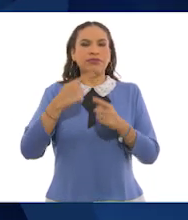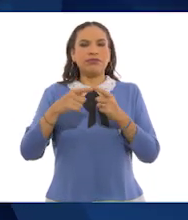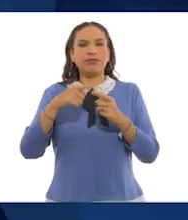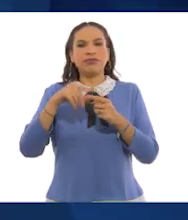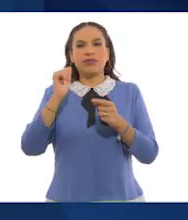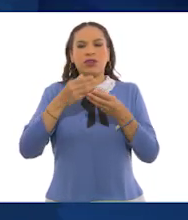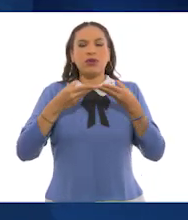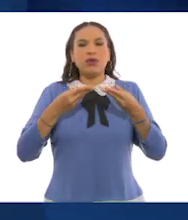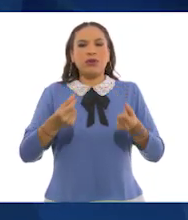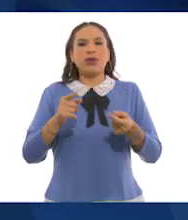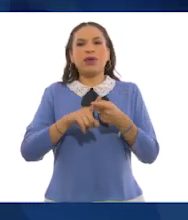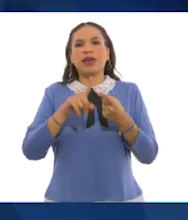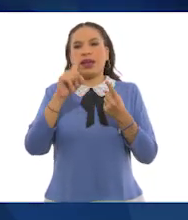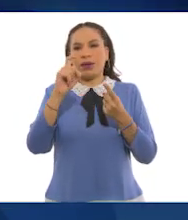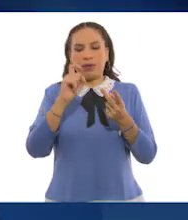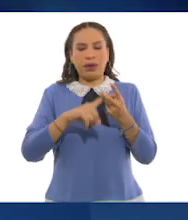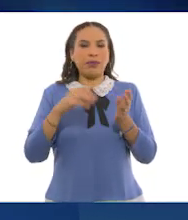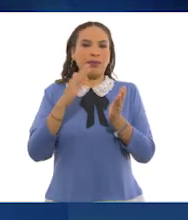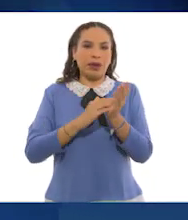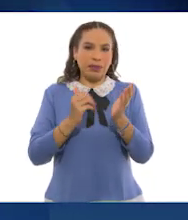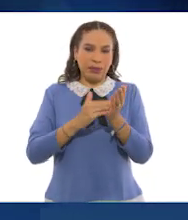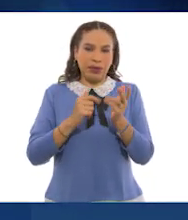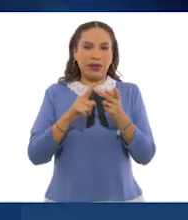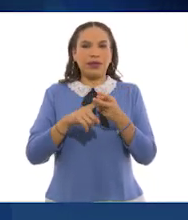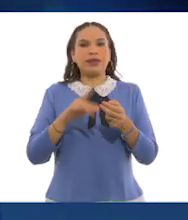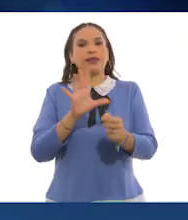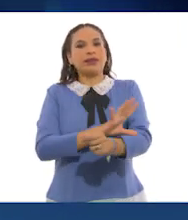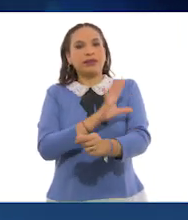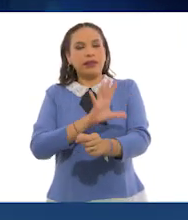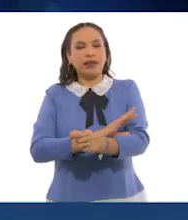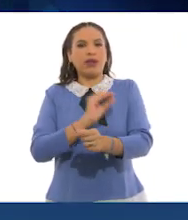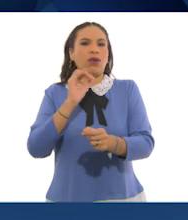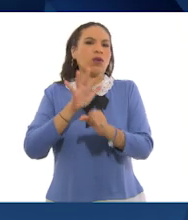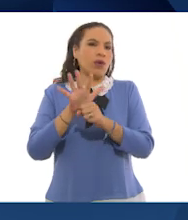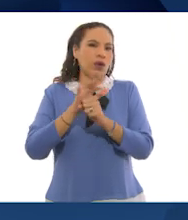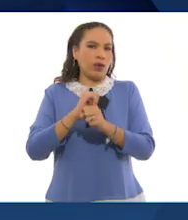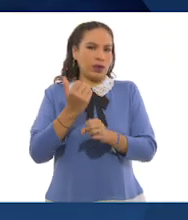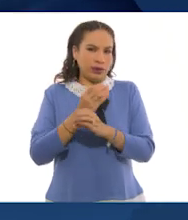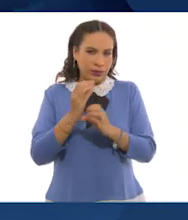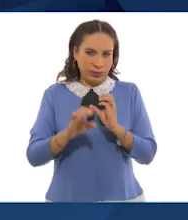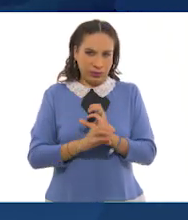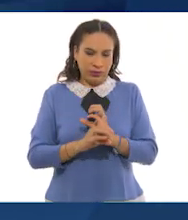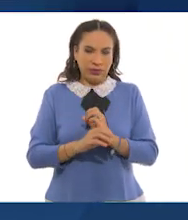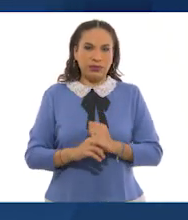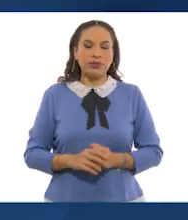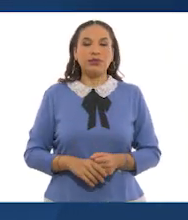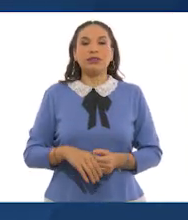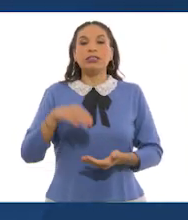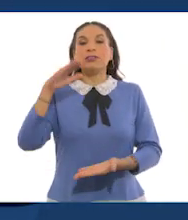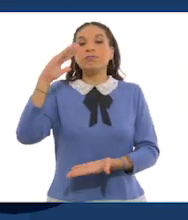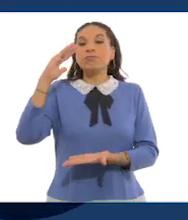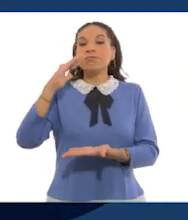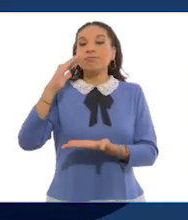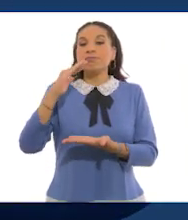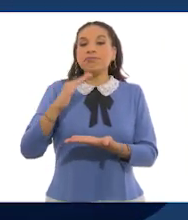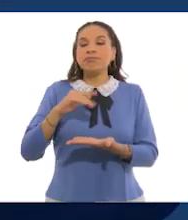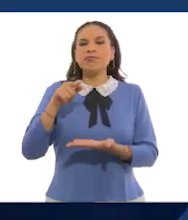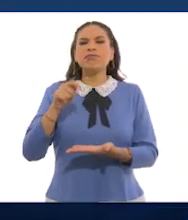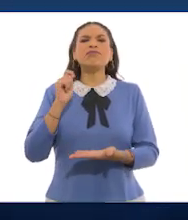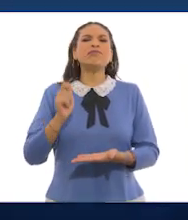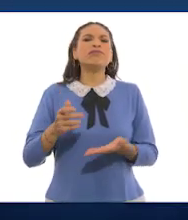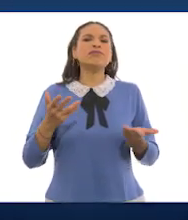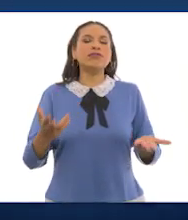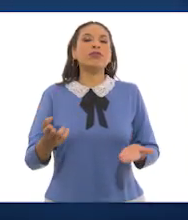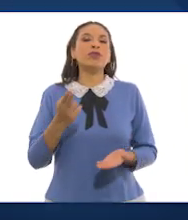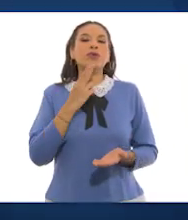de recursos como el agua, papel, la energía u cualquier otro. La reducción se refiere